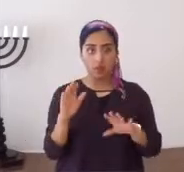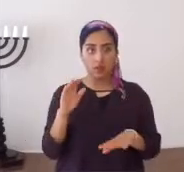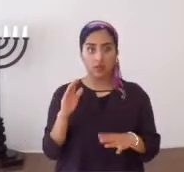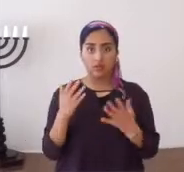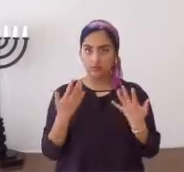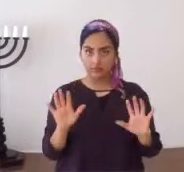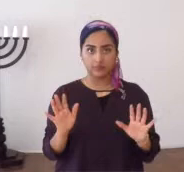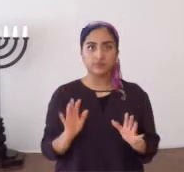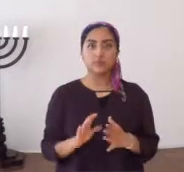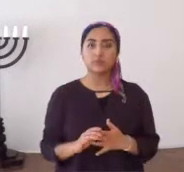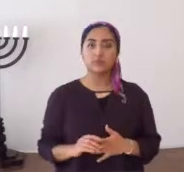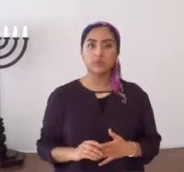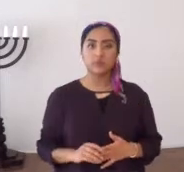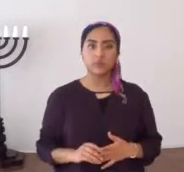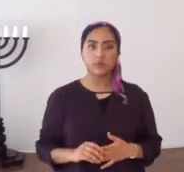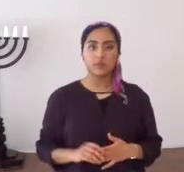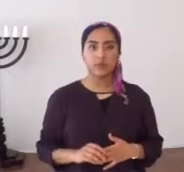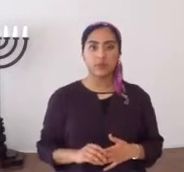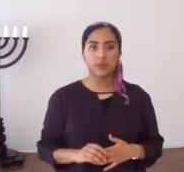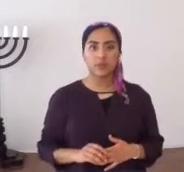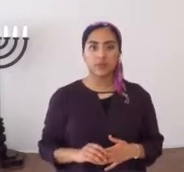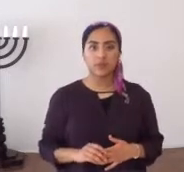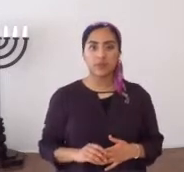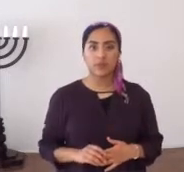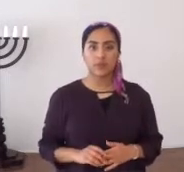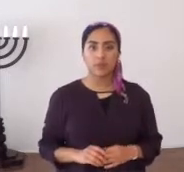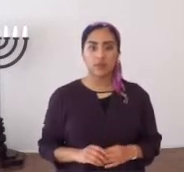que pasaba esto, en esta ocasión,